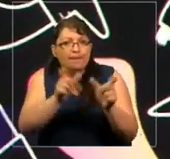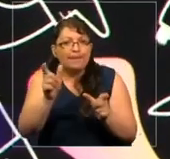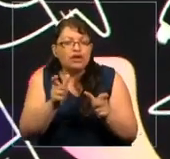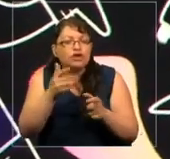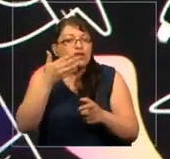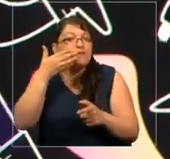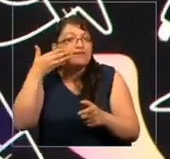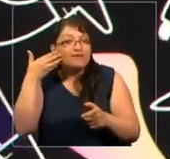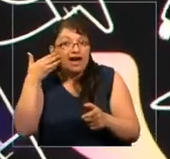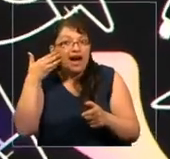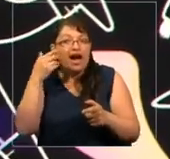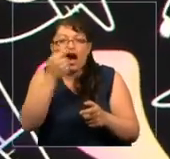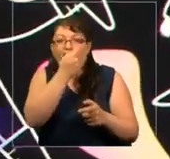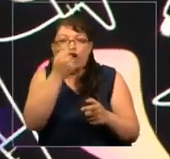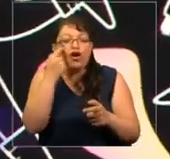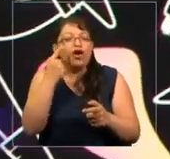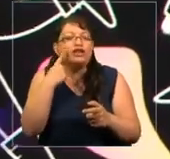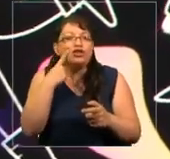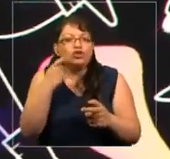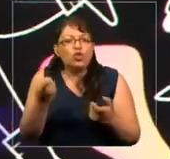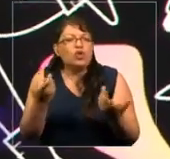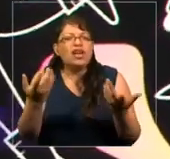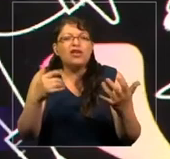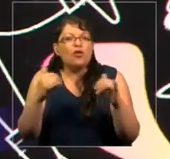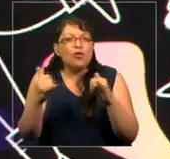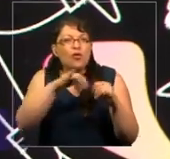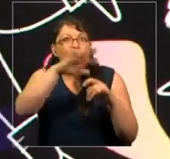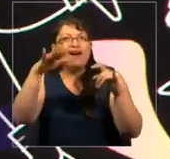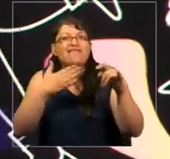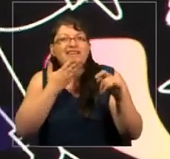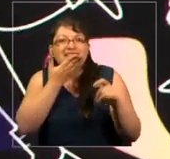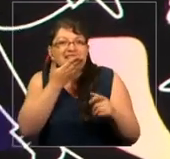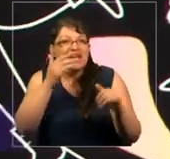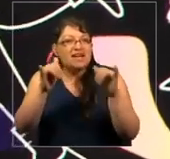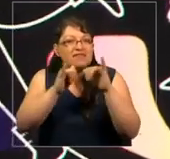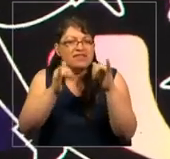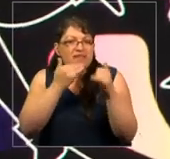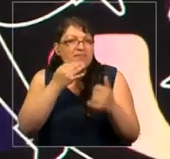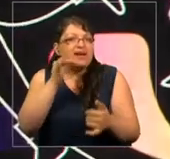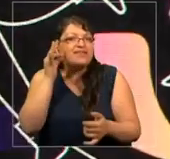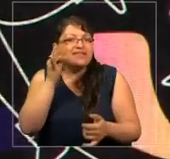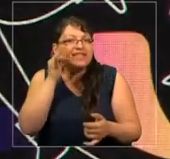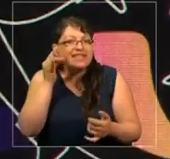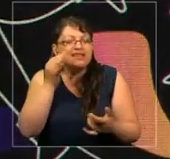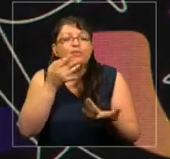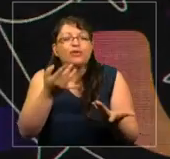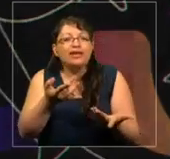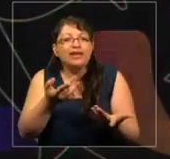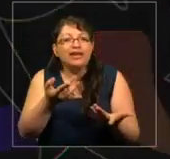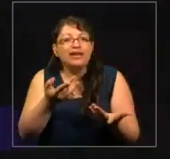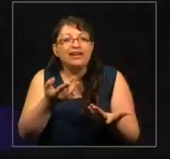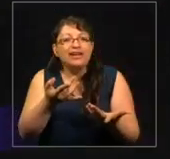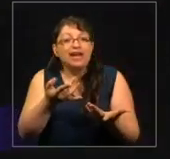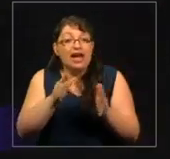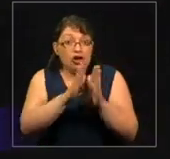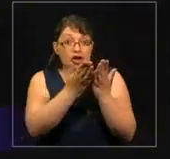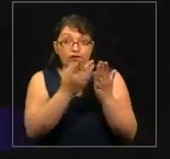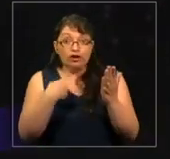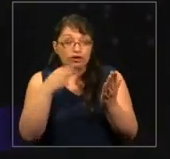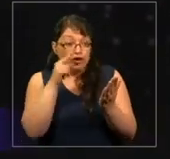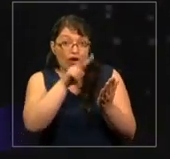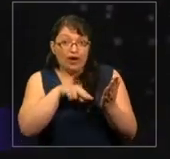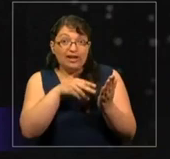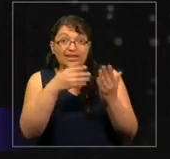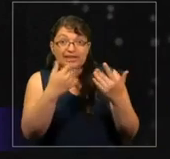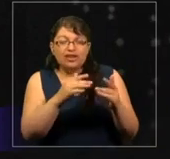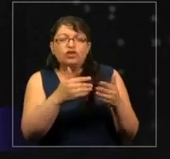azules y que jugaban en la nieve, bebían también cerveza de jengibre porque los personajes de los libros que yo leía,